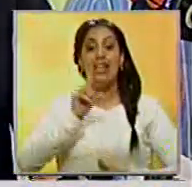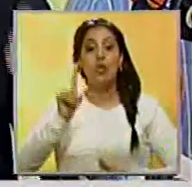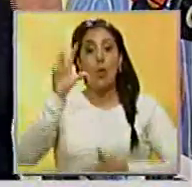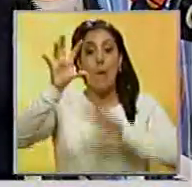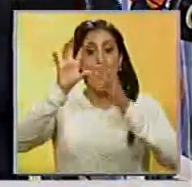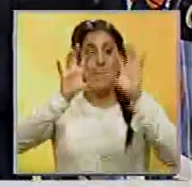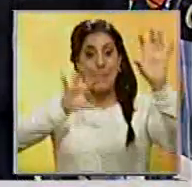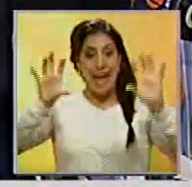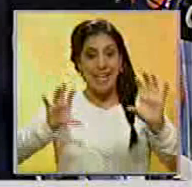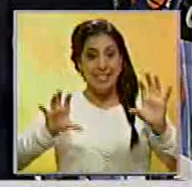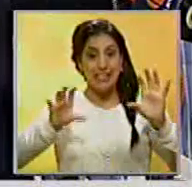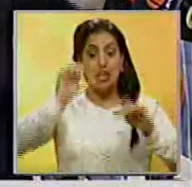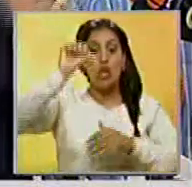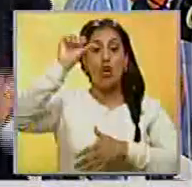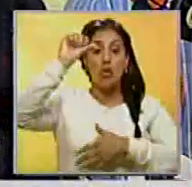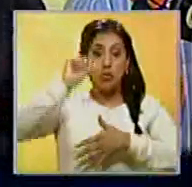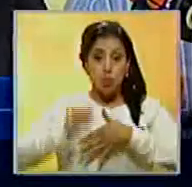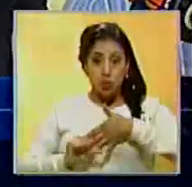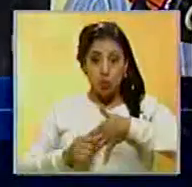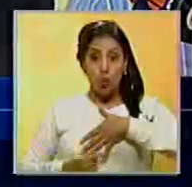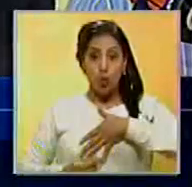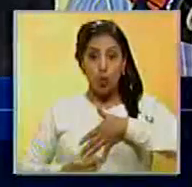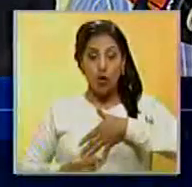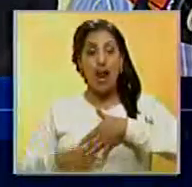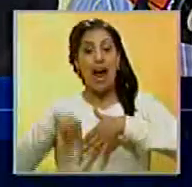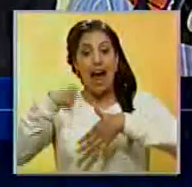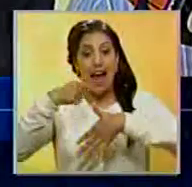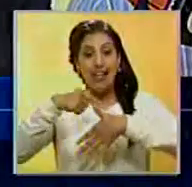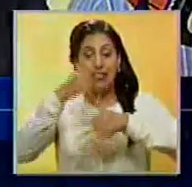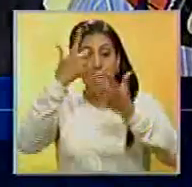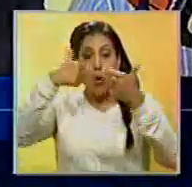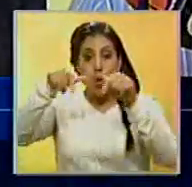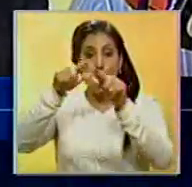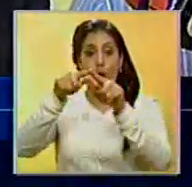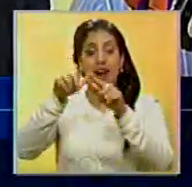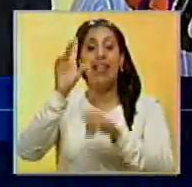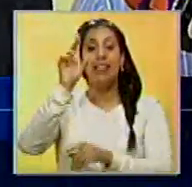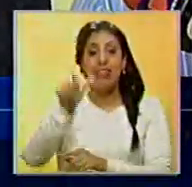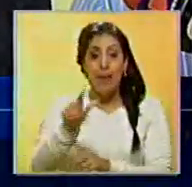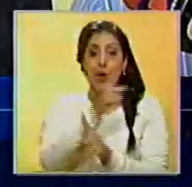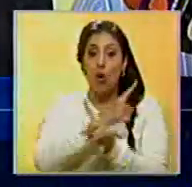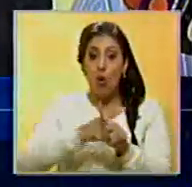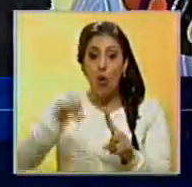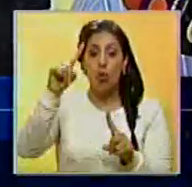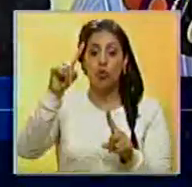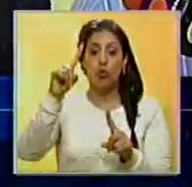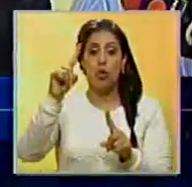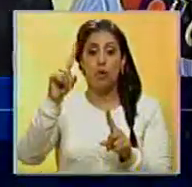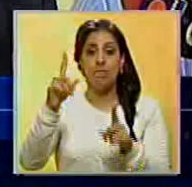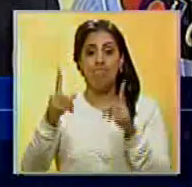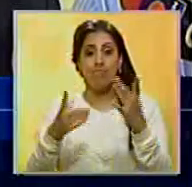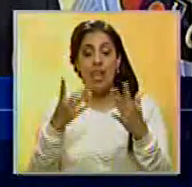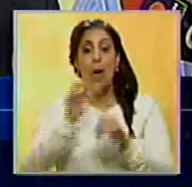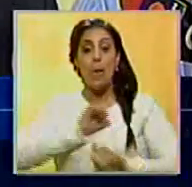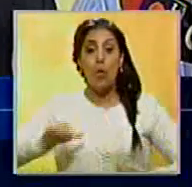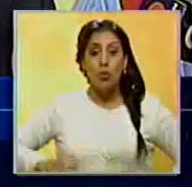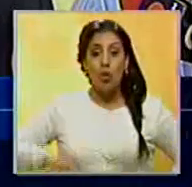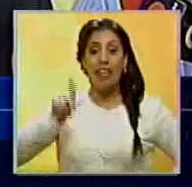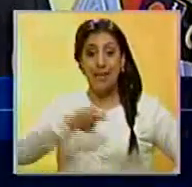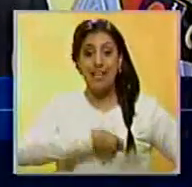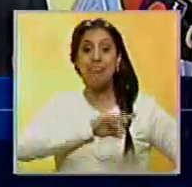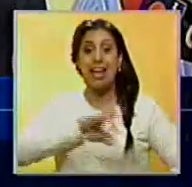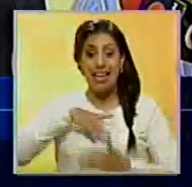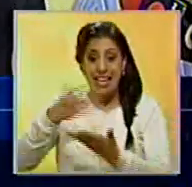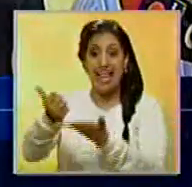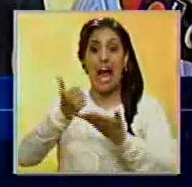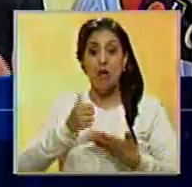desde el sur de Río Grande hasta la Patagonia, incluido Portugal y España.